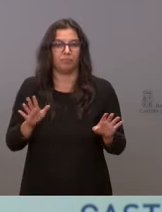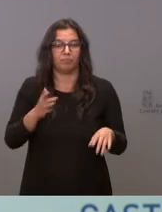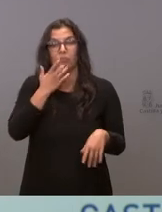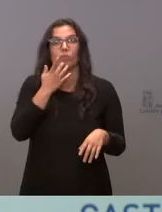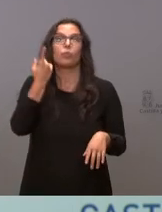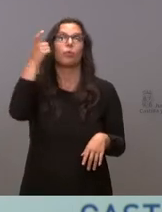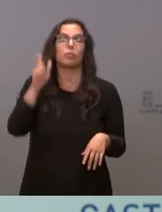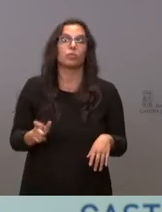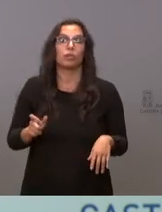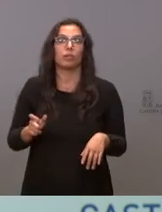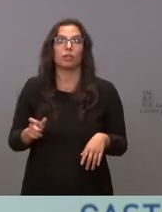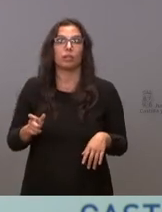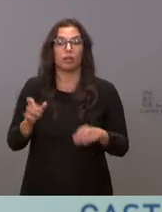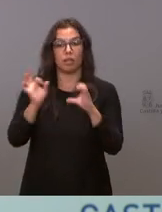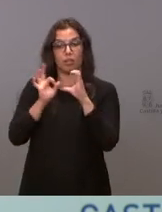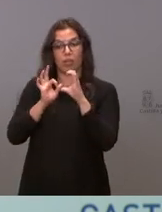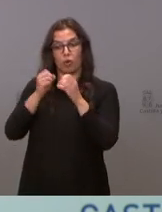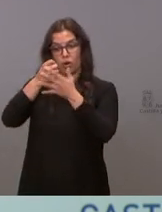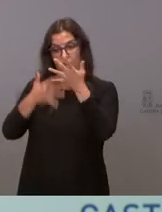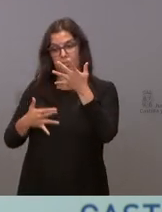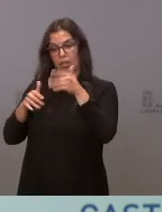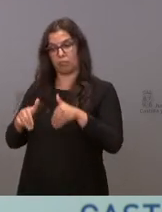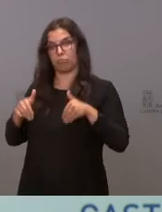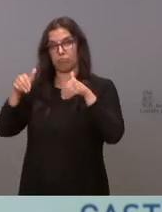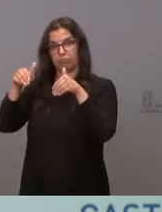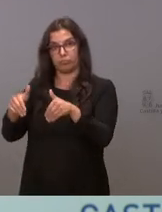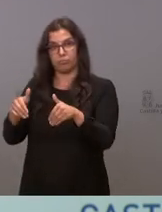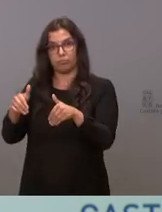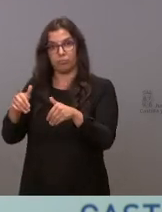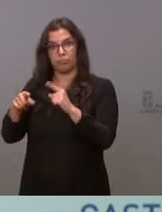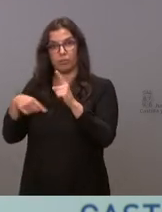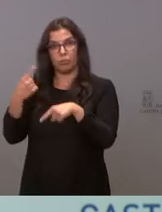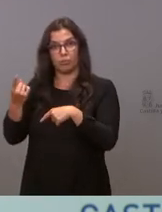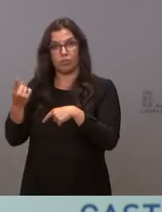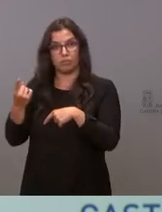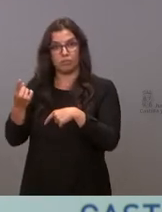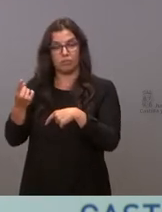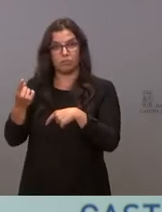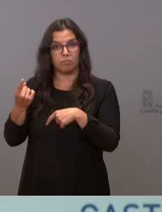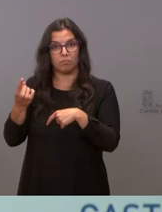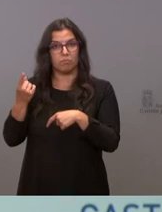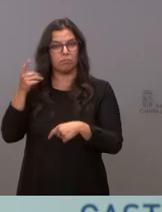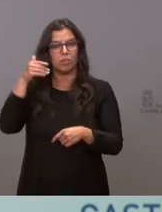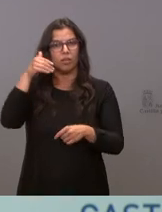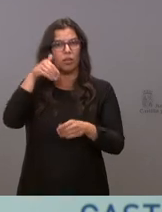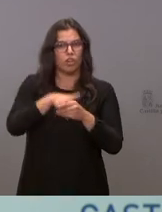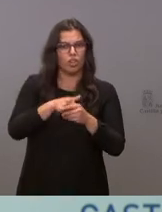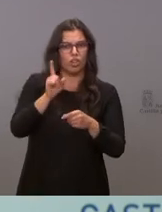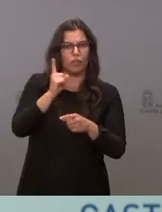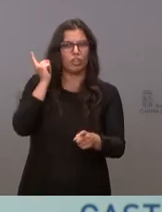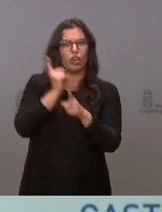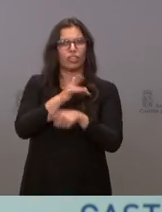que se presenta por Ciudadanos no vote en contra de los indultos de los secesionistas.